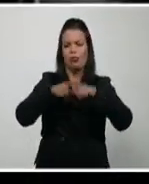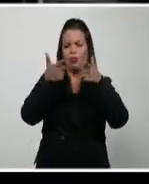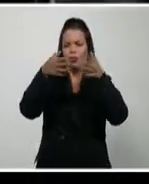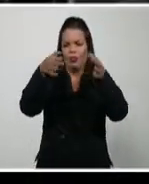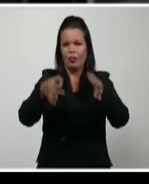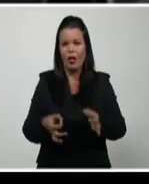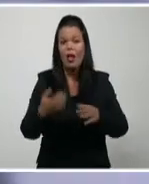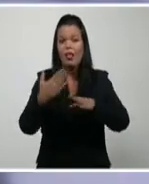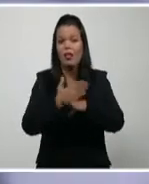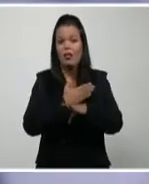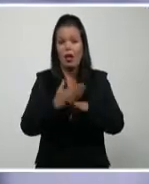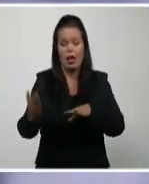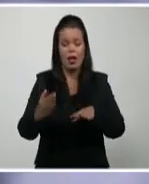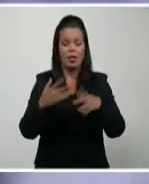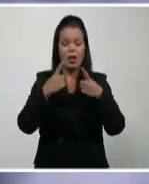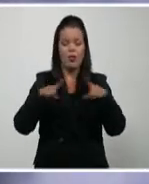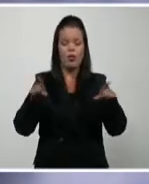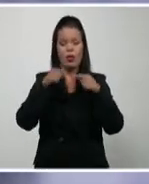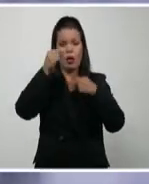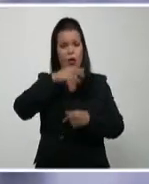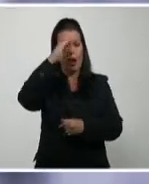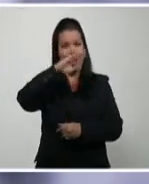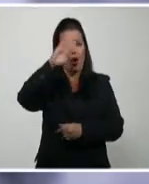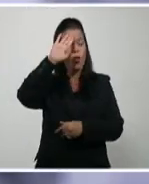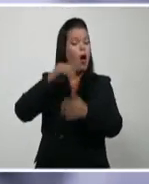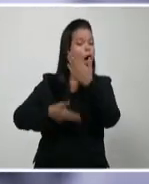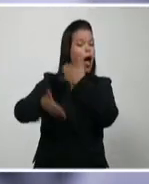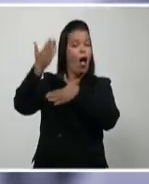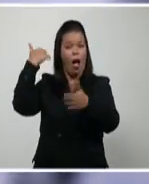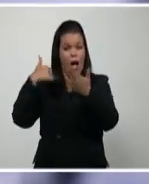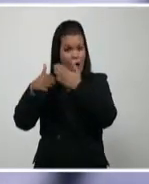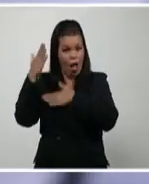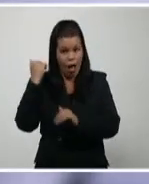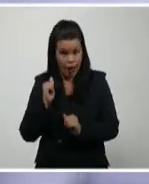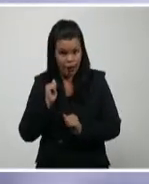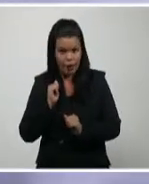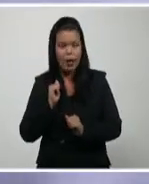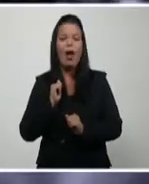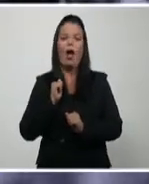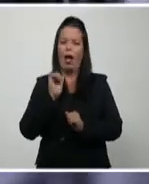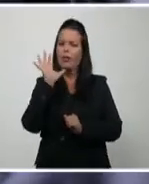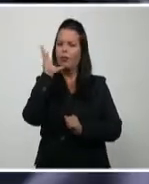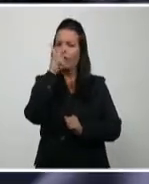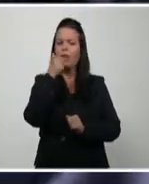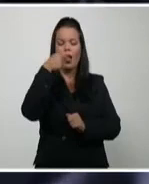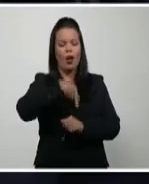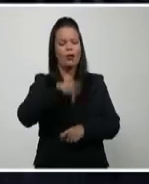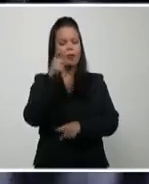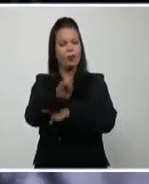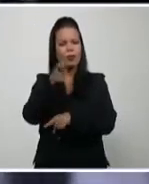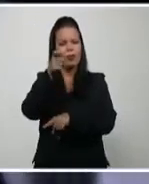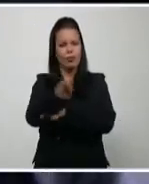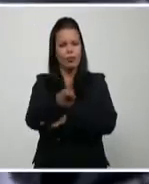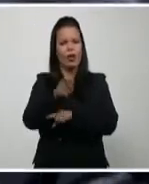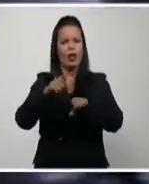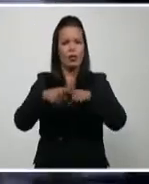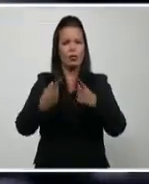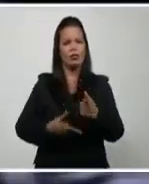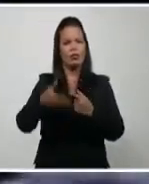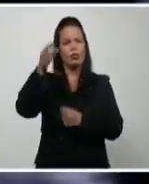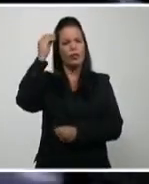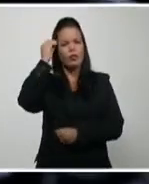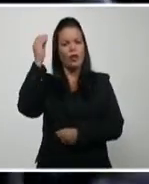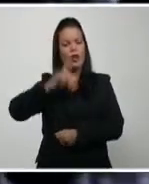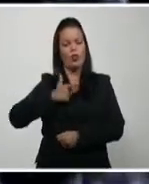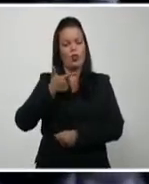géneros musicales en Cuba marcaban, hacía tiempo, que nuestras instituciones de enseñanza junto a la música llamada clásica